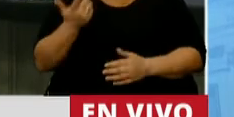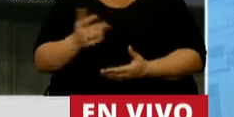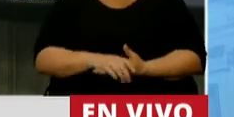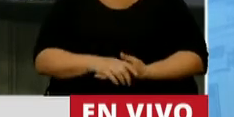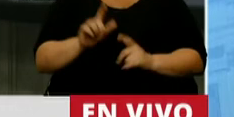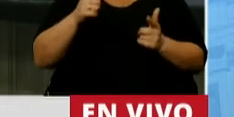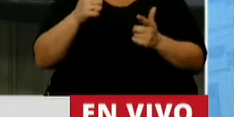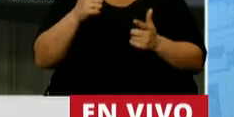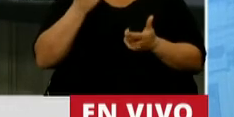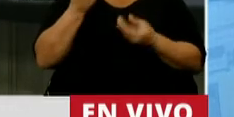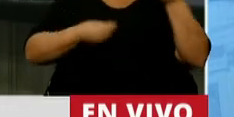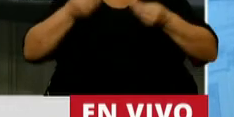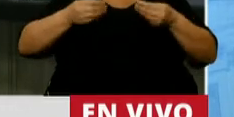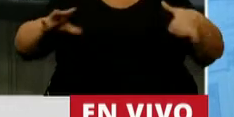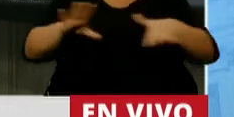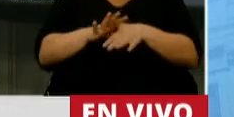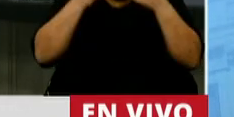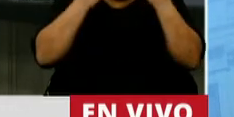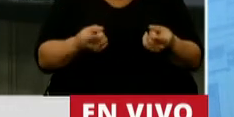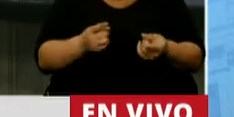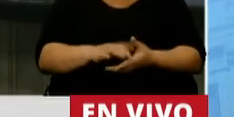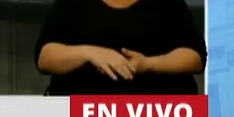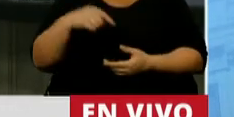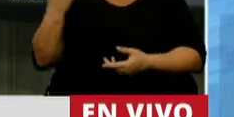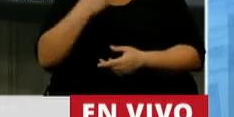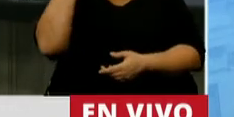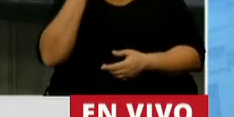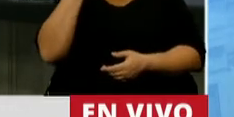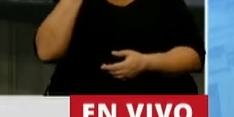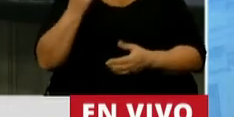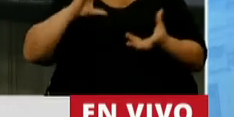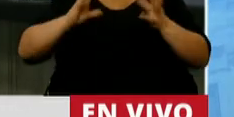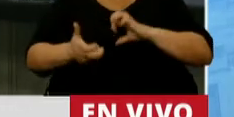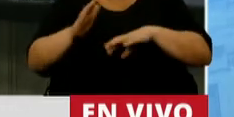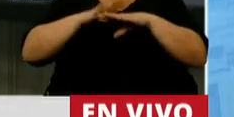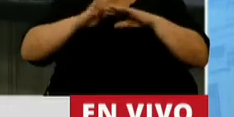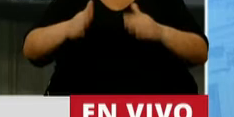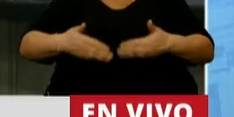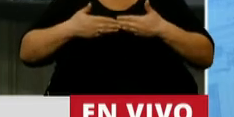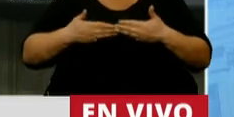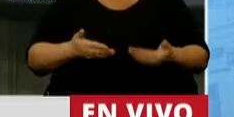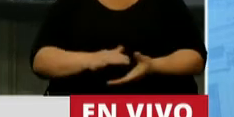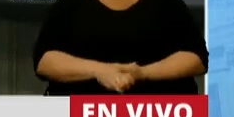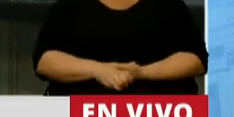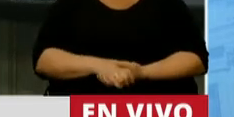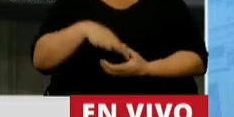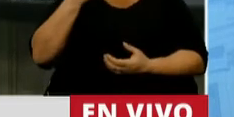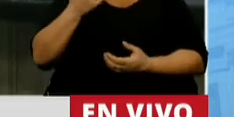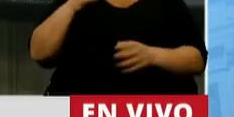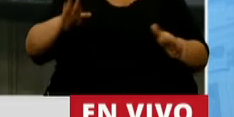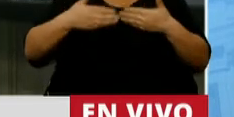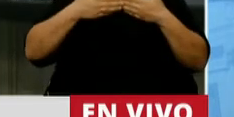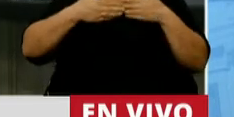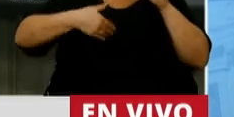porque no tenemos un presupuesto creíble, porque tenemos una economía destrozada por la cuarentena, porque tenemos una